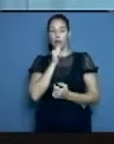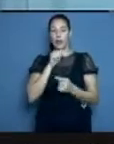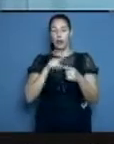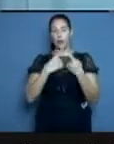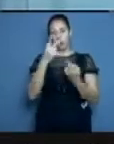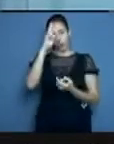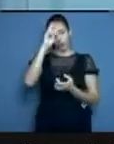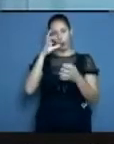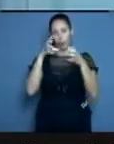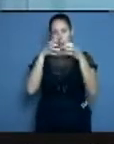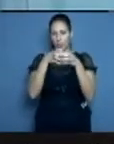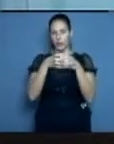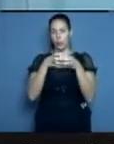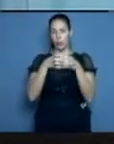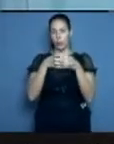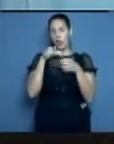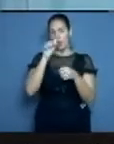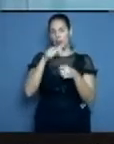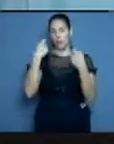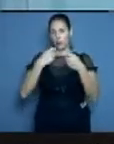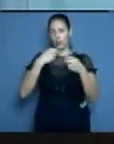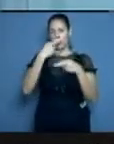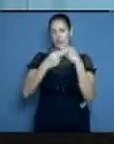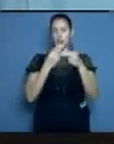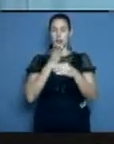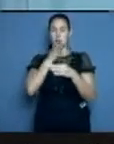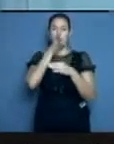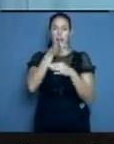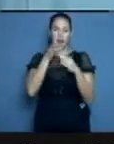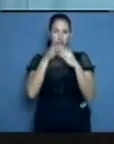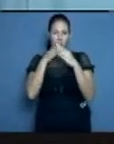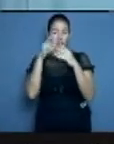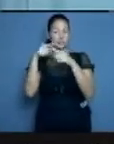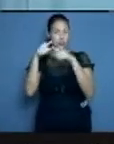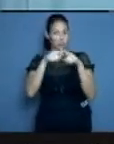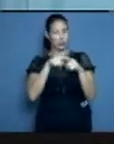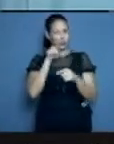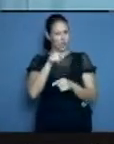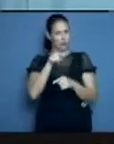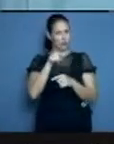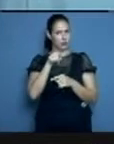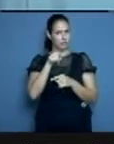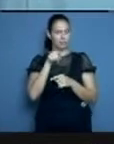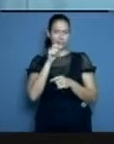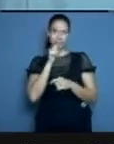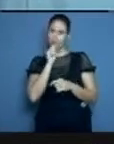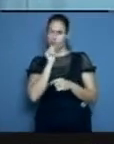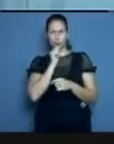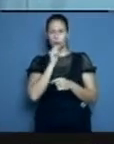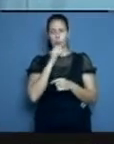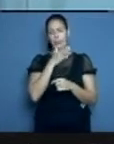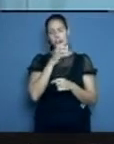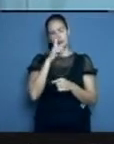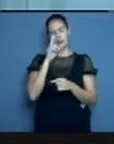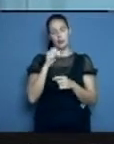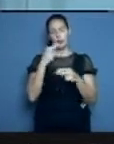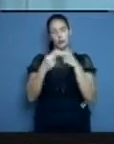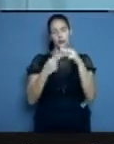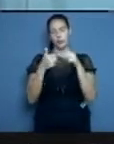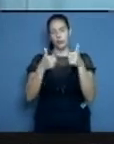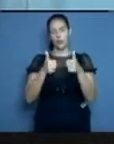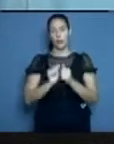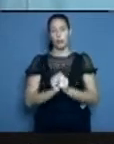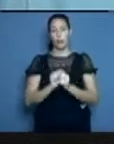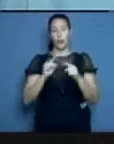y todos los médicos y enfermeras de la familia están cumpliendo su labor? Es un interrogante que nos dejan abiertos los internautas. En ocasiones vamos a los